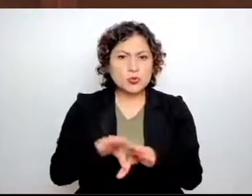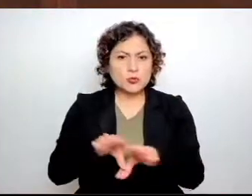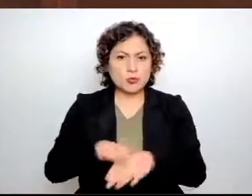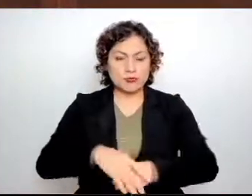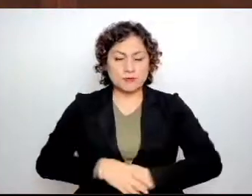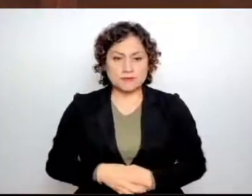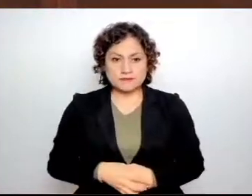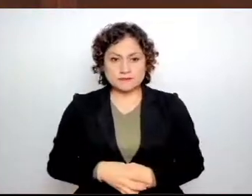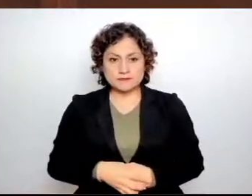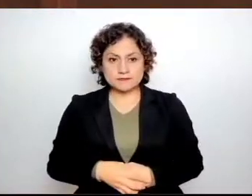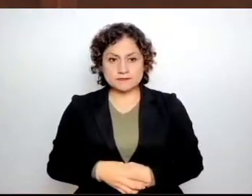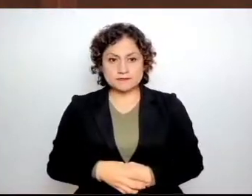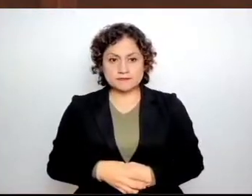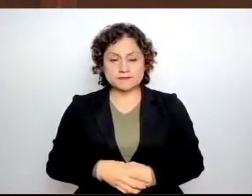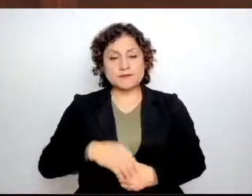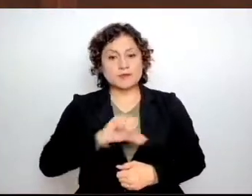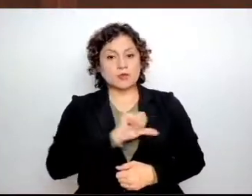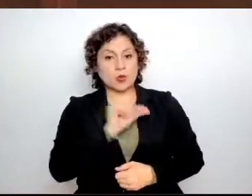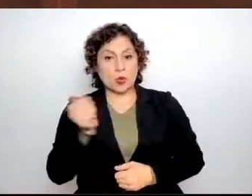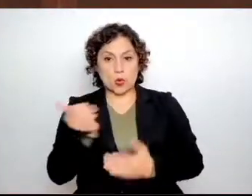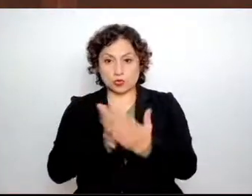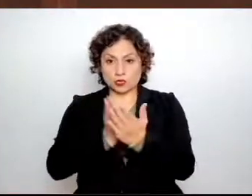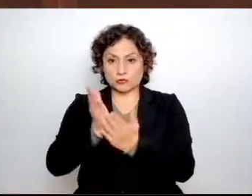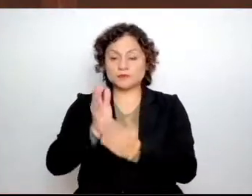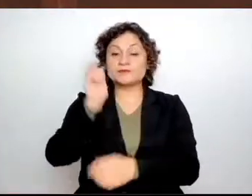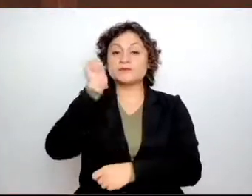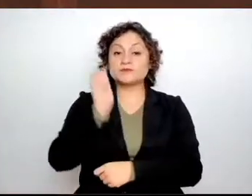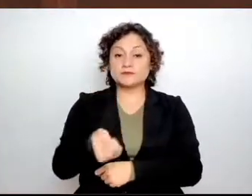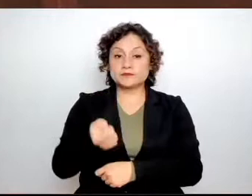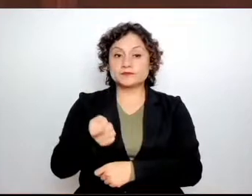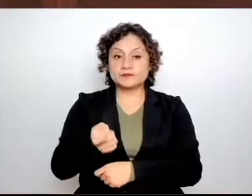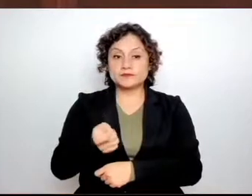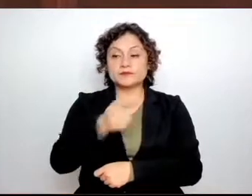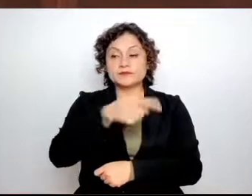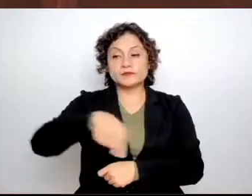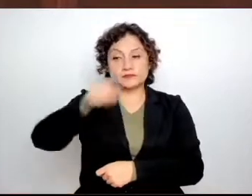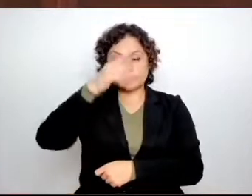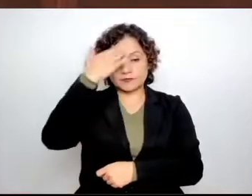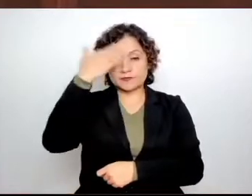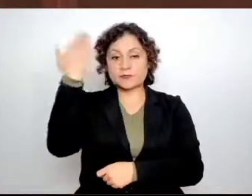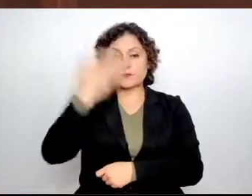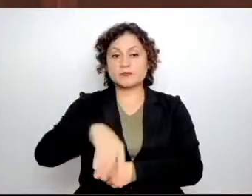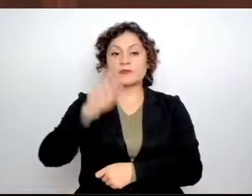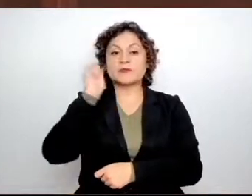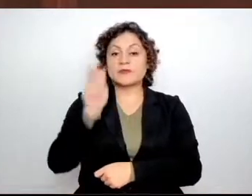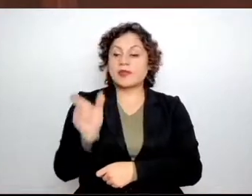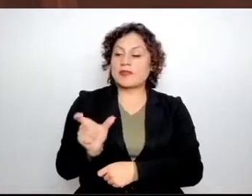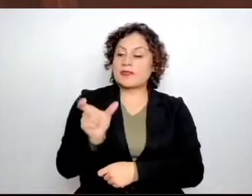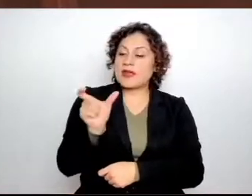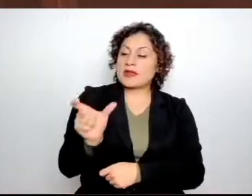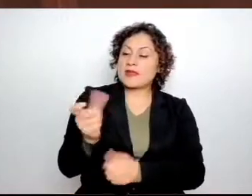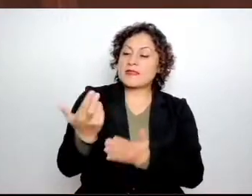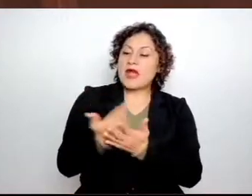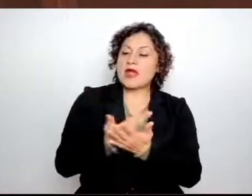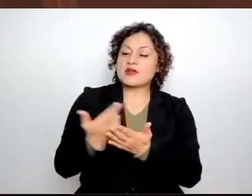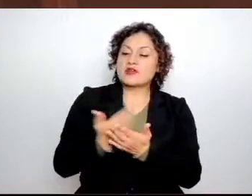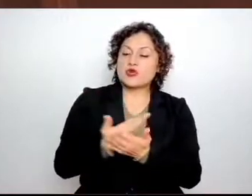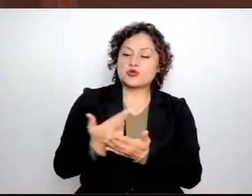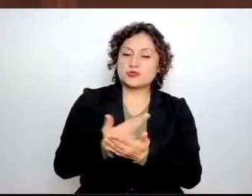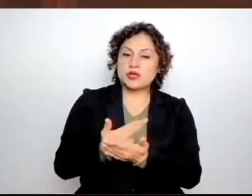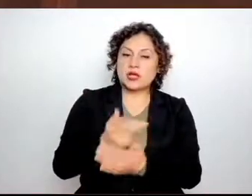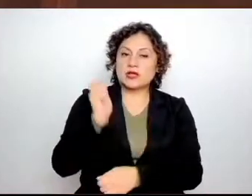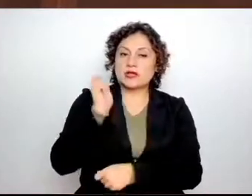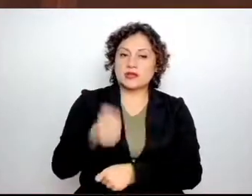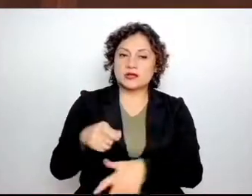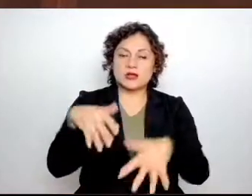Por otra parte, la tan sonada y descolorida tarjeta rosa sigue dejándonos varias